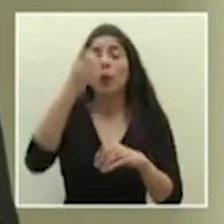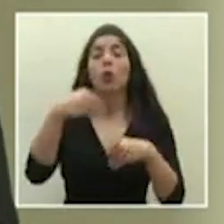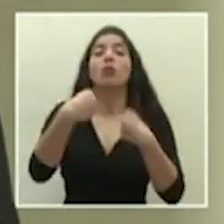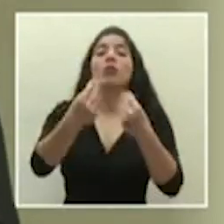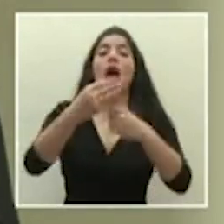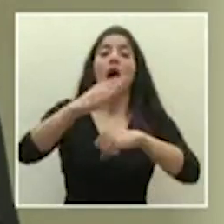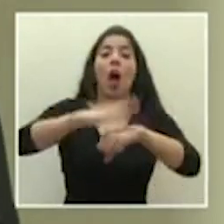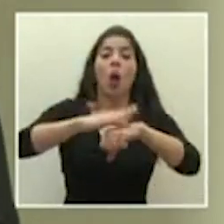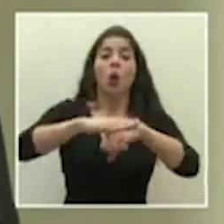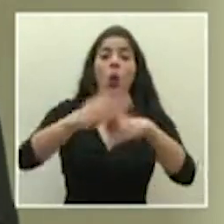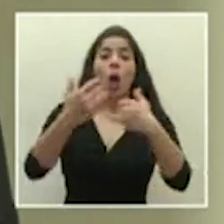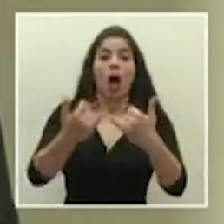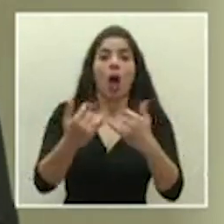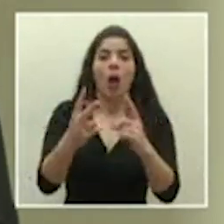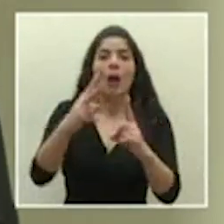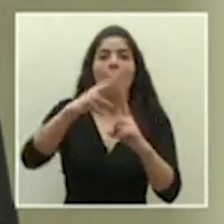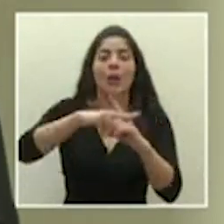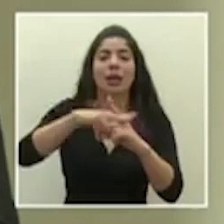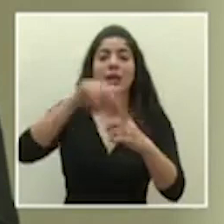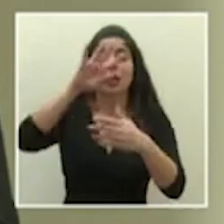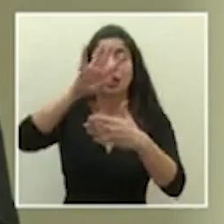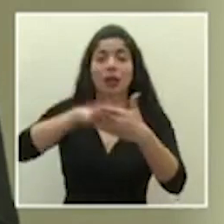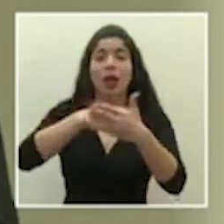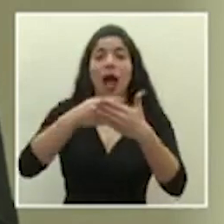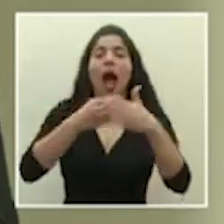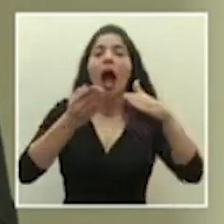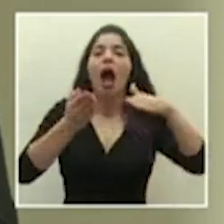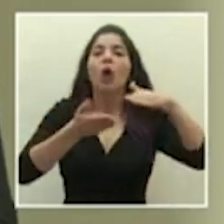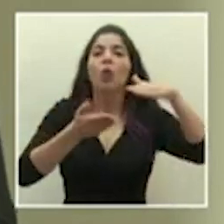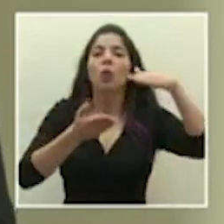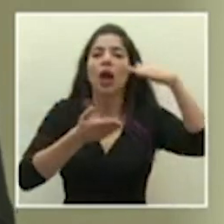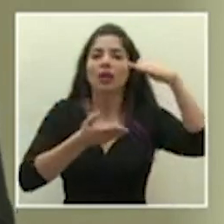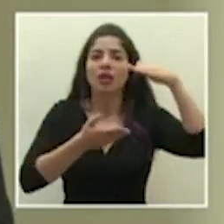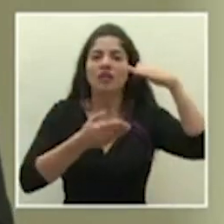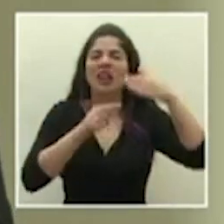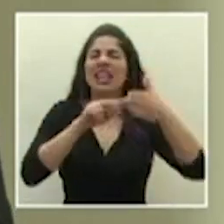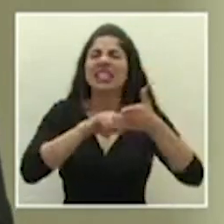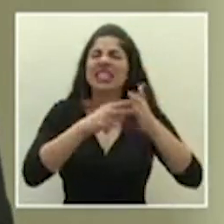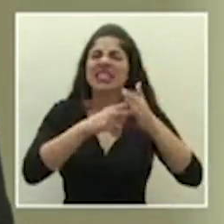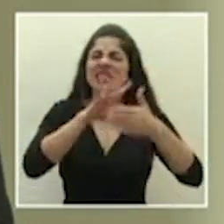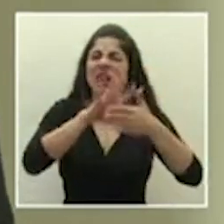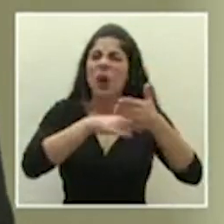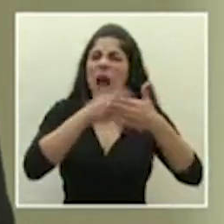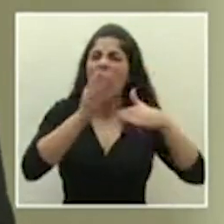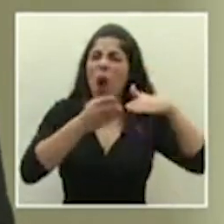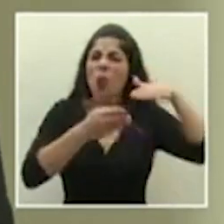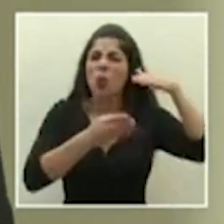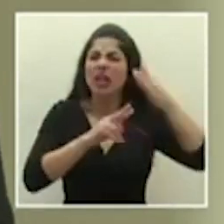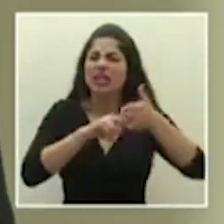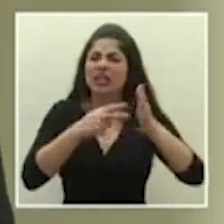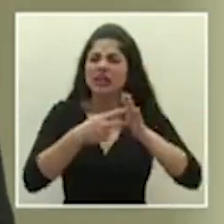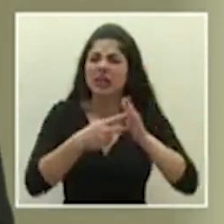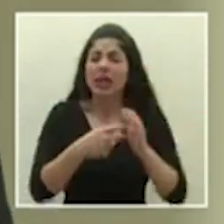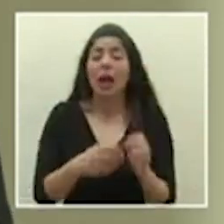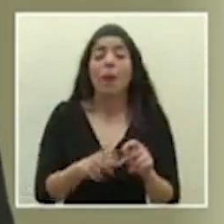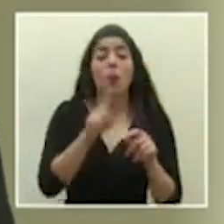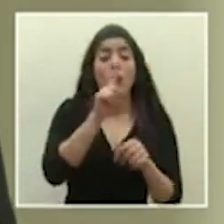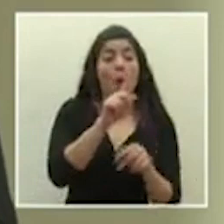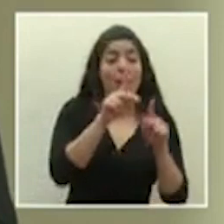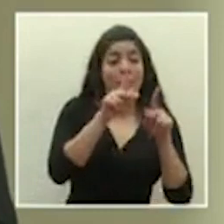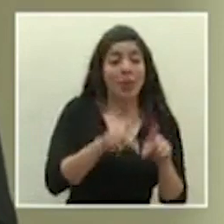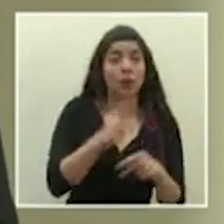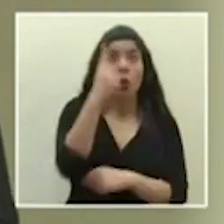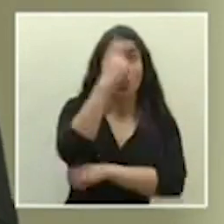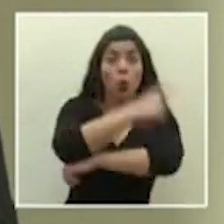implementación de la jornada acumulativa. ¿Qué quiere decir esto? O que se pueden trabajar 10 horas